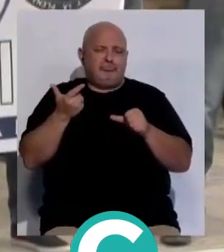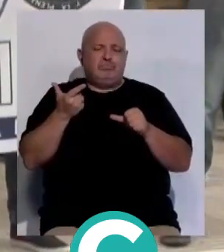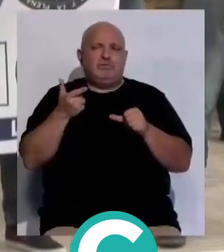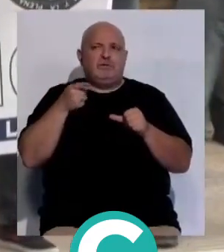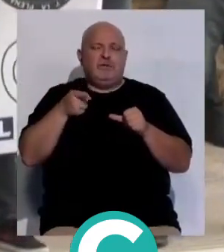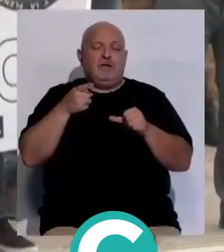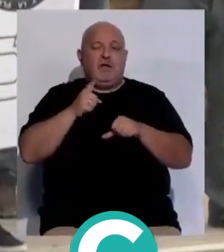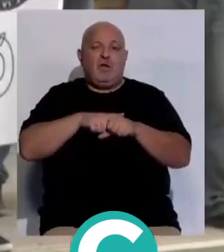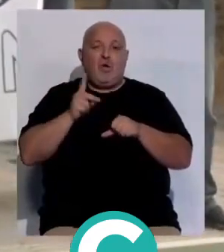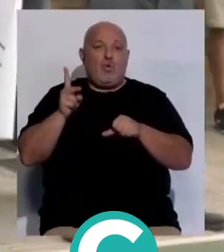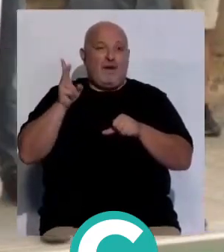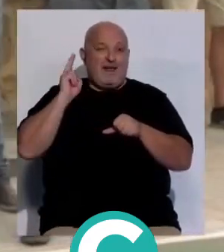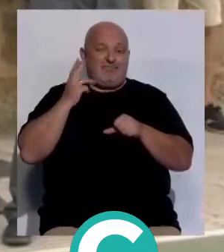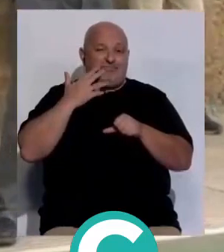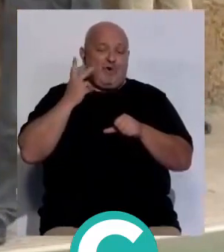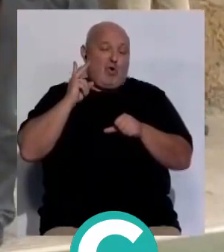de que a la hora de jubilarnos